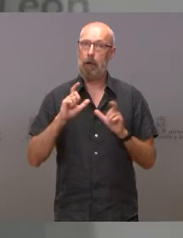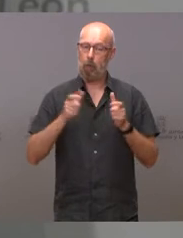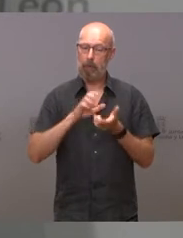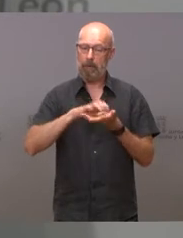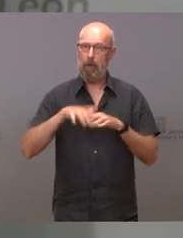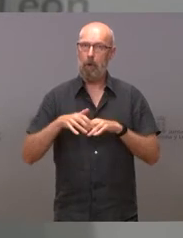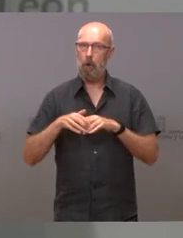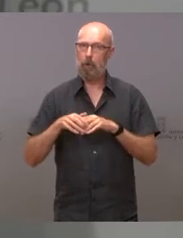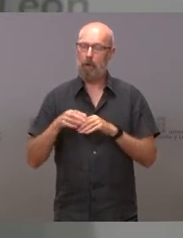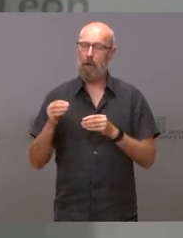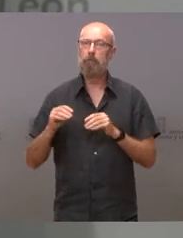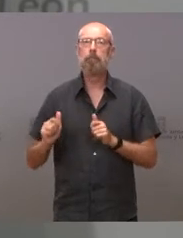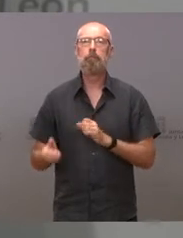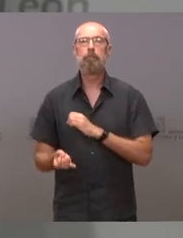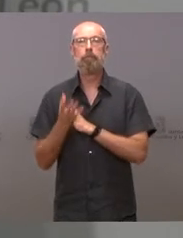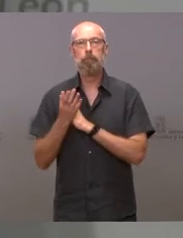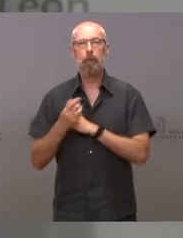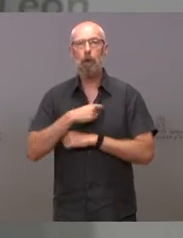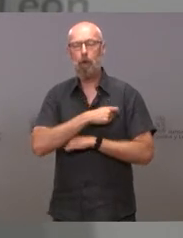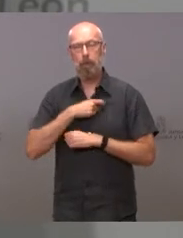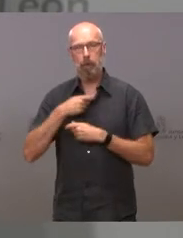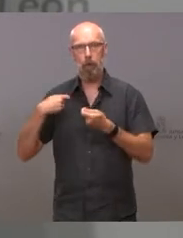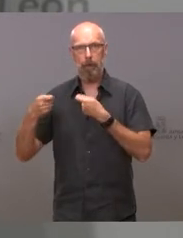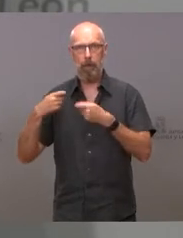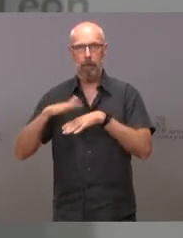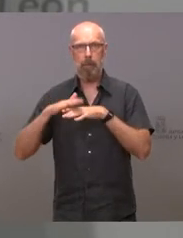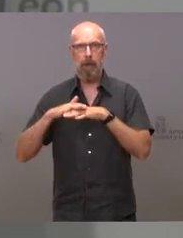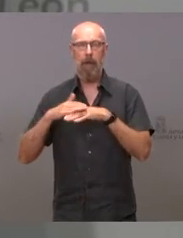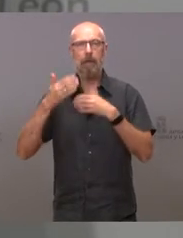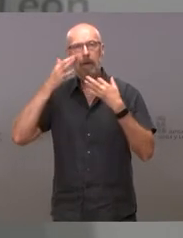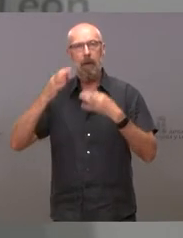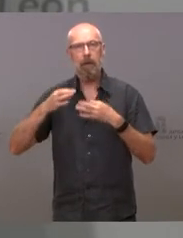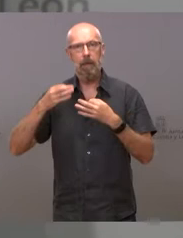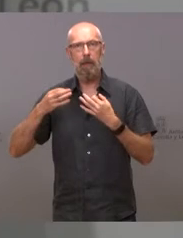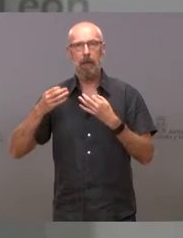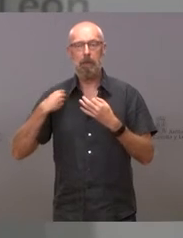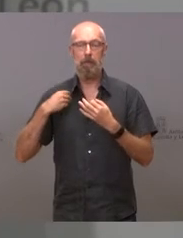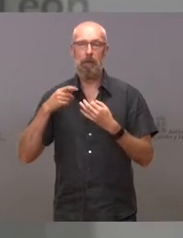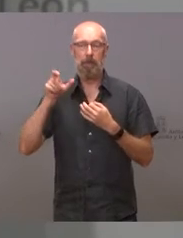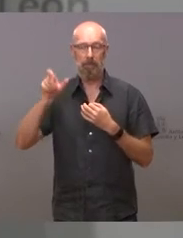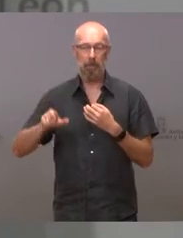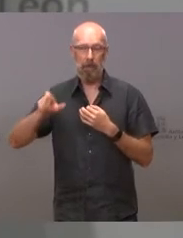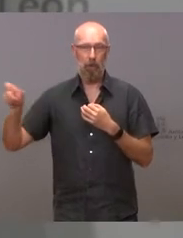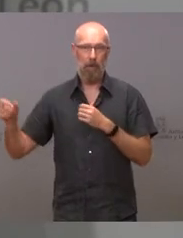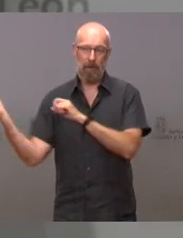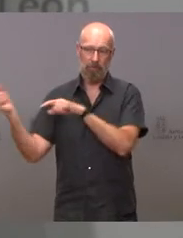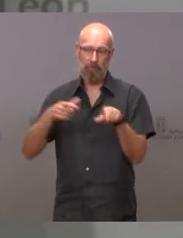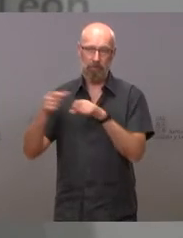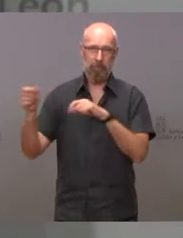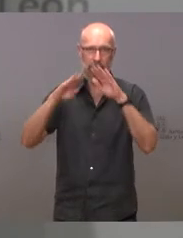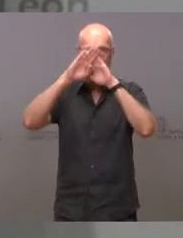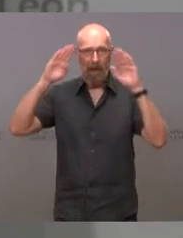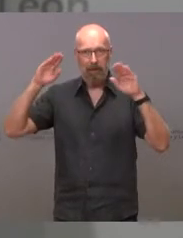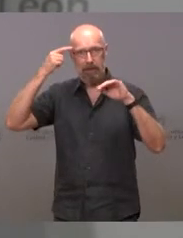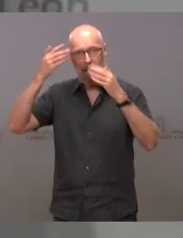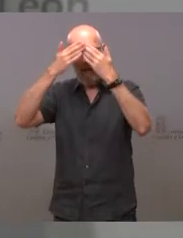de coordinación para garantizar la atención y la protección de todos los refugiados afganos que van a llegar a la comunidad de Castilla y